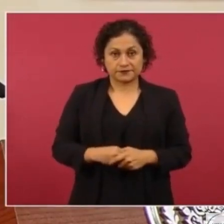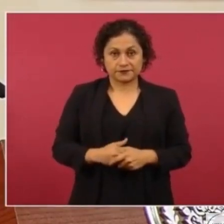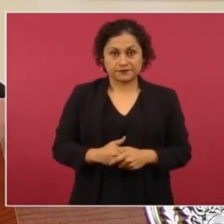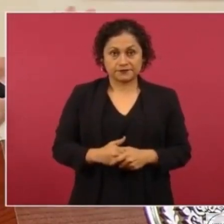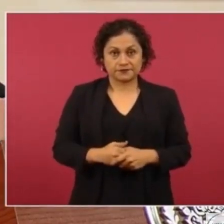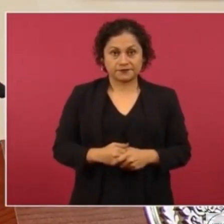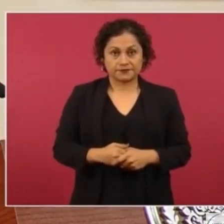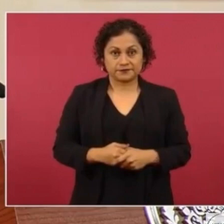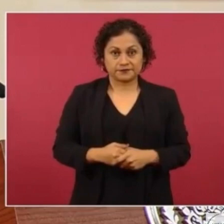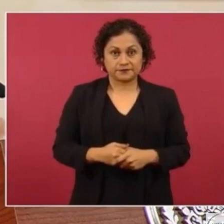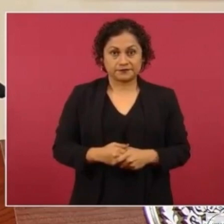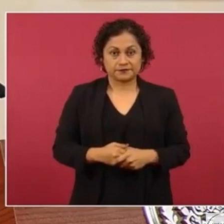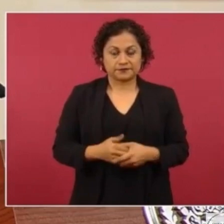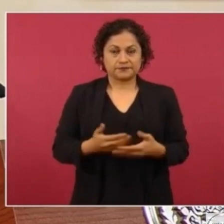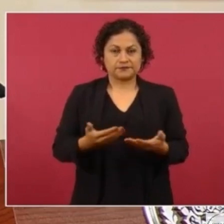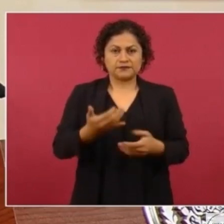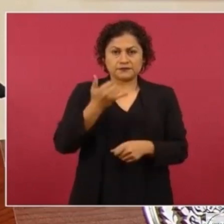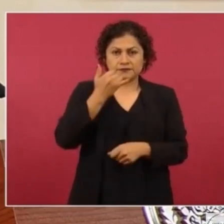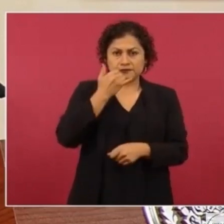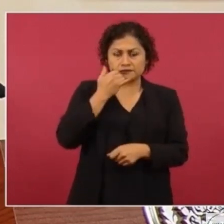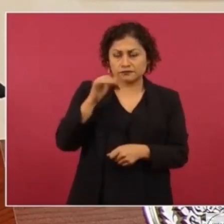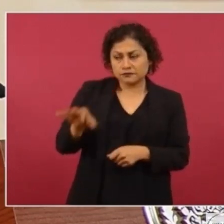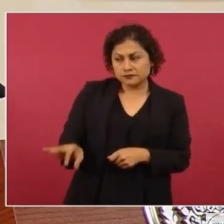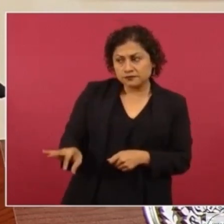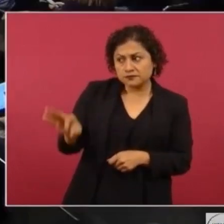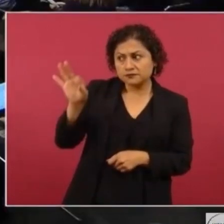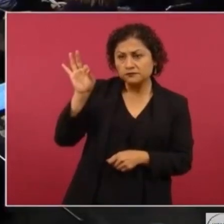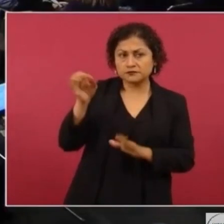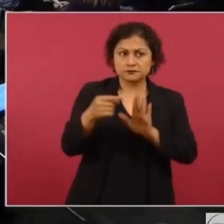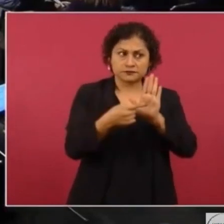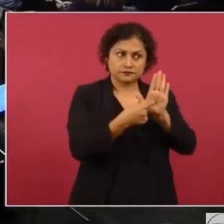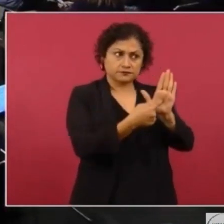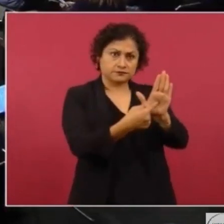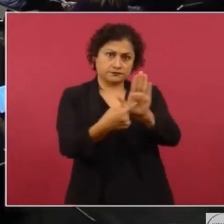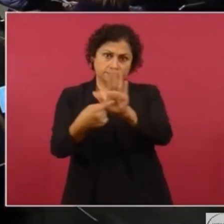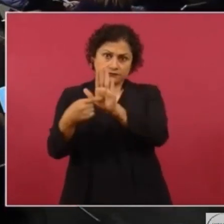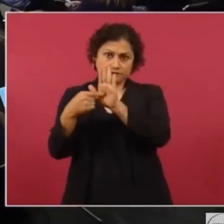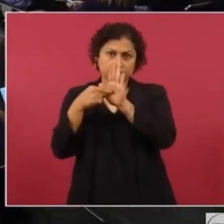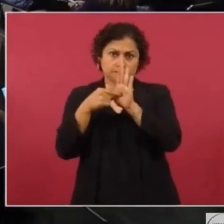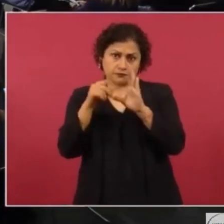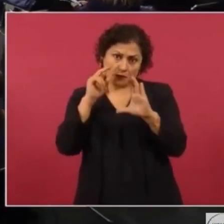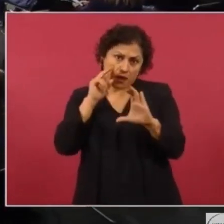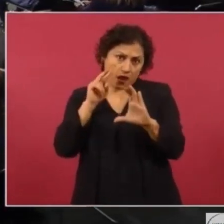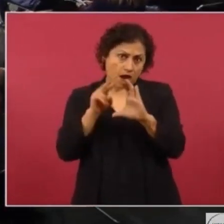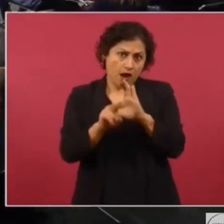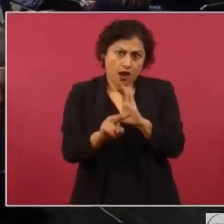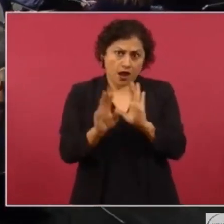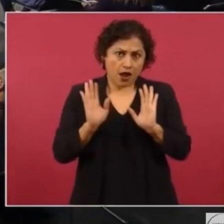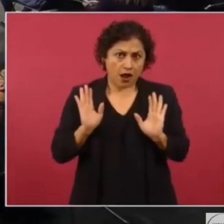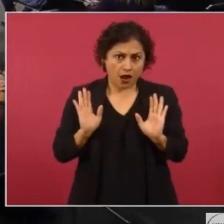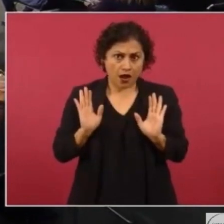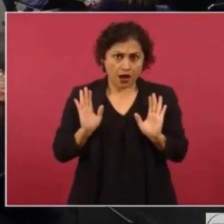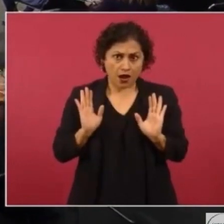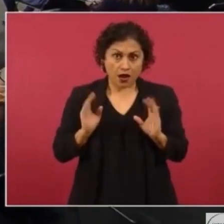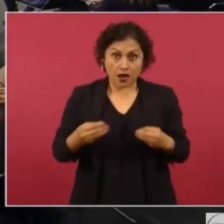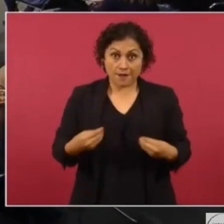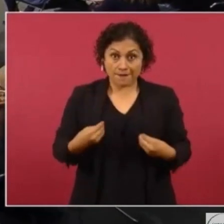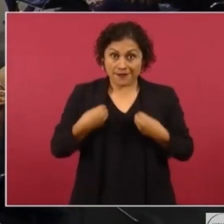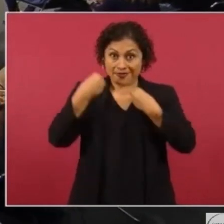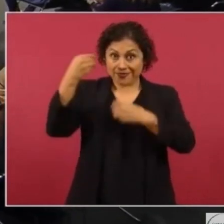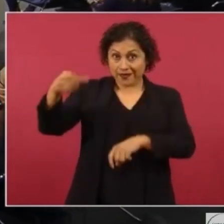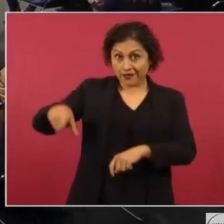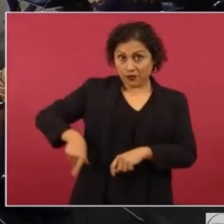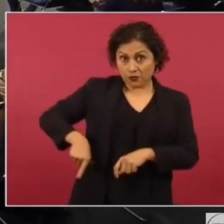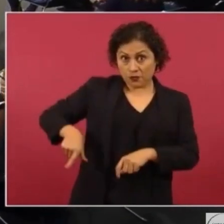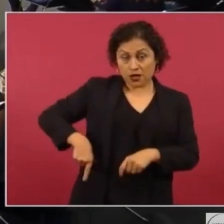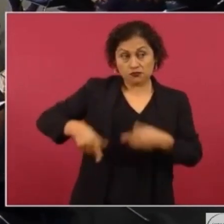Y por qué no transparentar todo, de hacer más pública la vida pública. En su